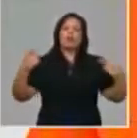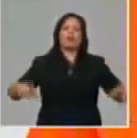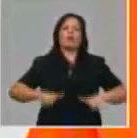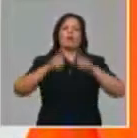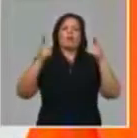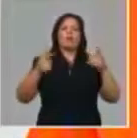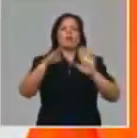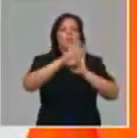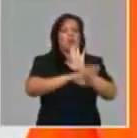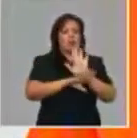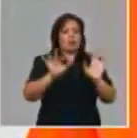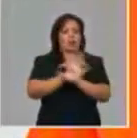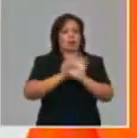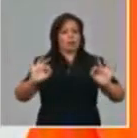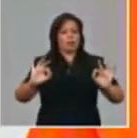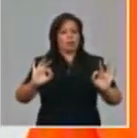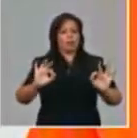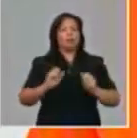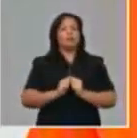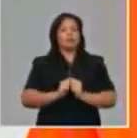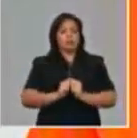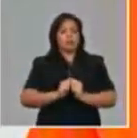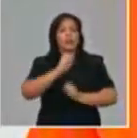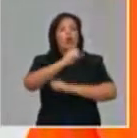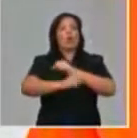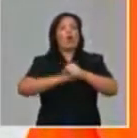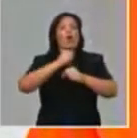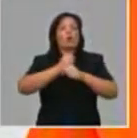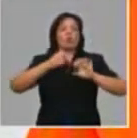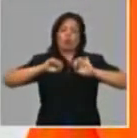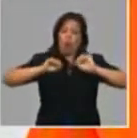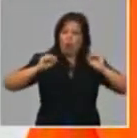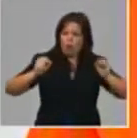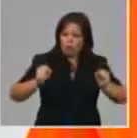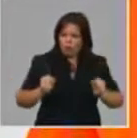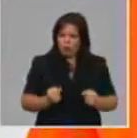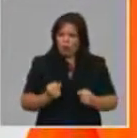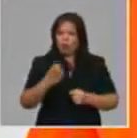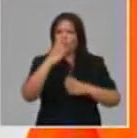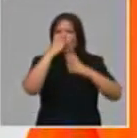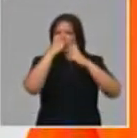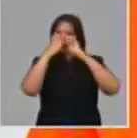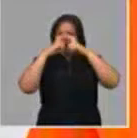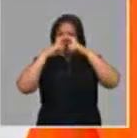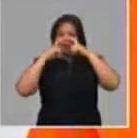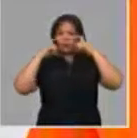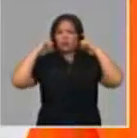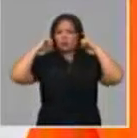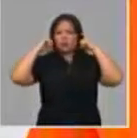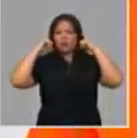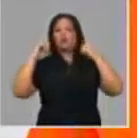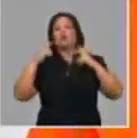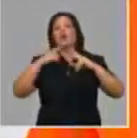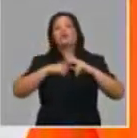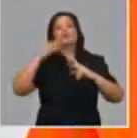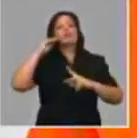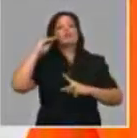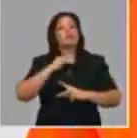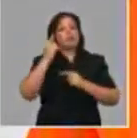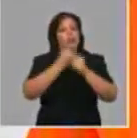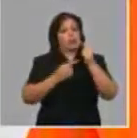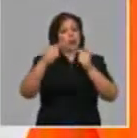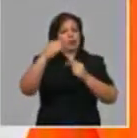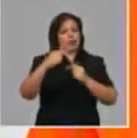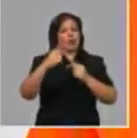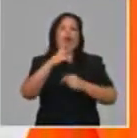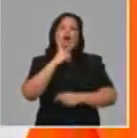establecimientos, el uso obligatorio del mazo buco y mantenemos además como una prioridad para nosotros la atención a